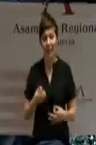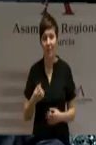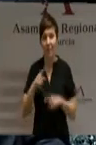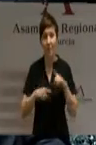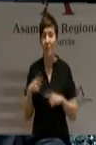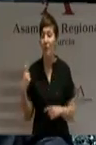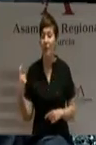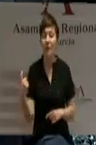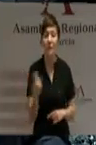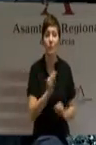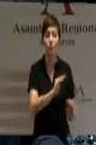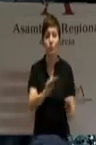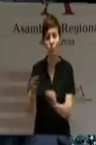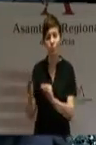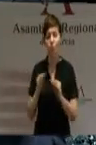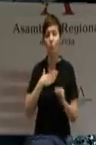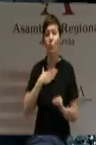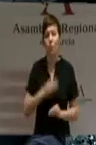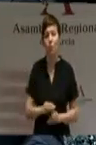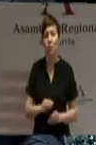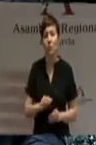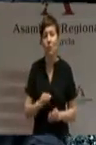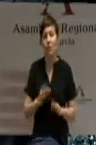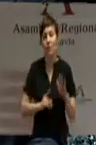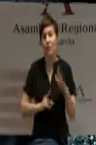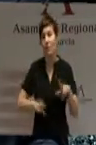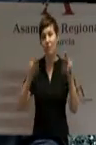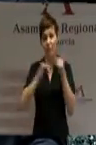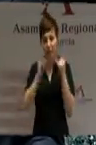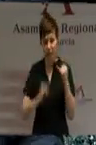ciudadanos de esta región crean sus posibilidades de salir de la crisis.